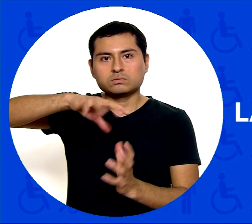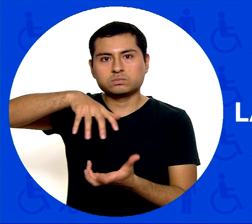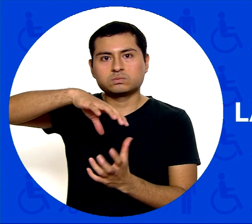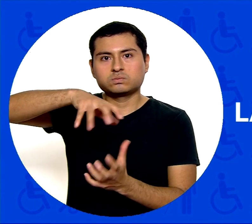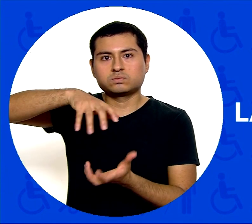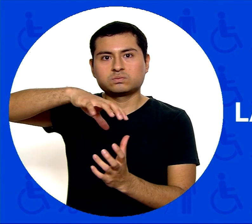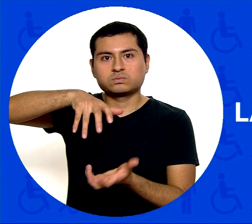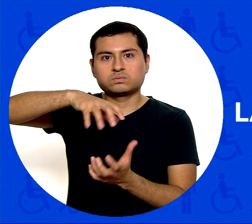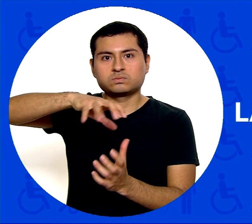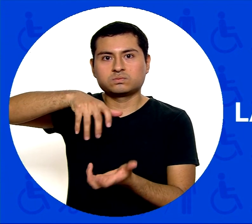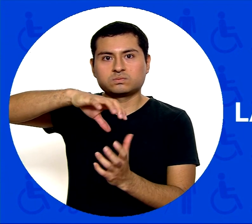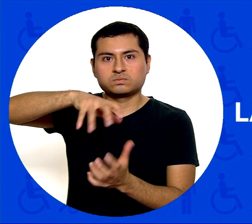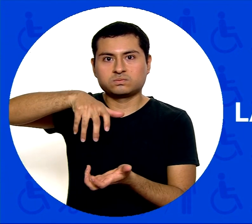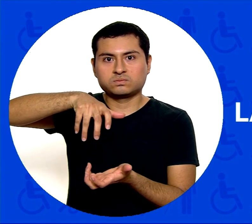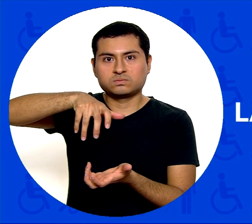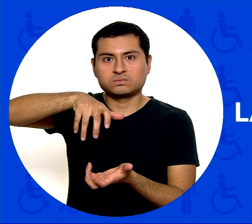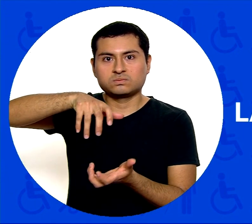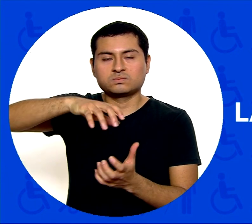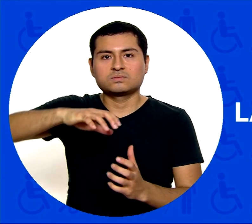Lavadora